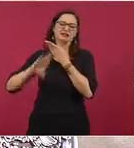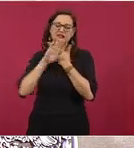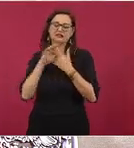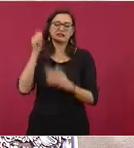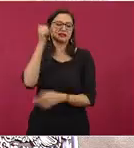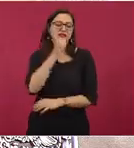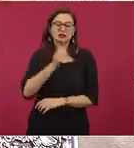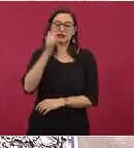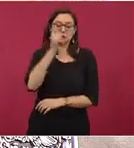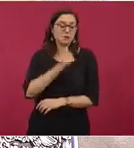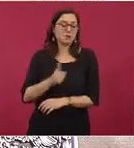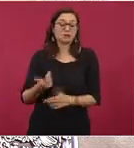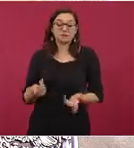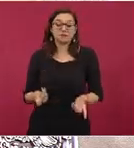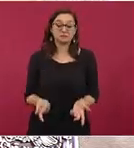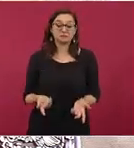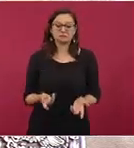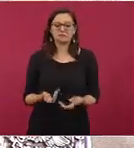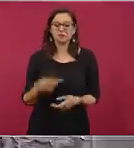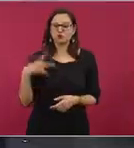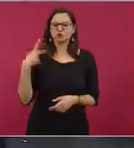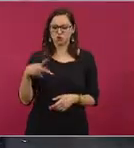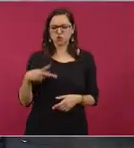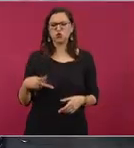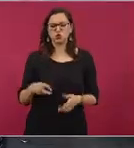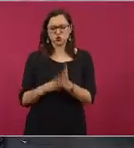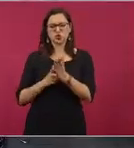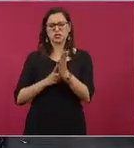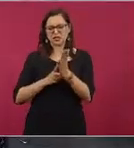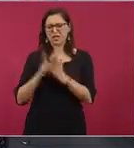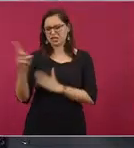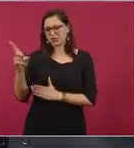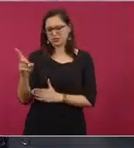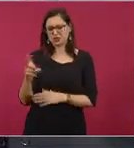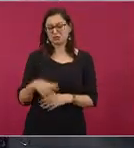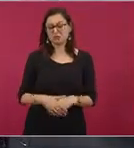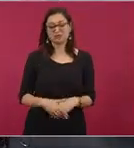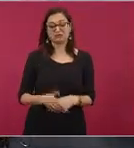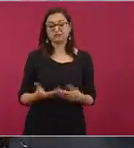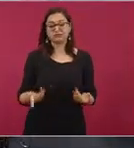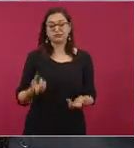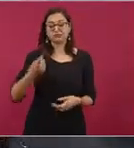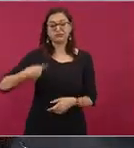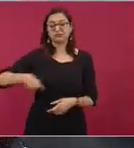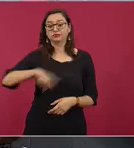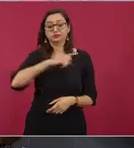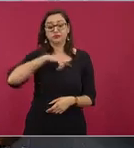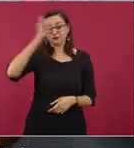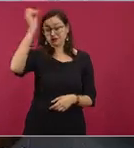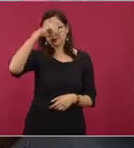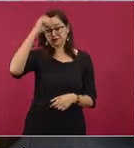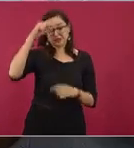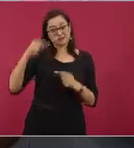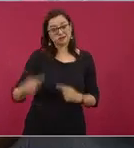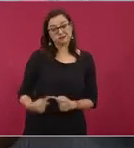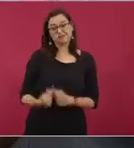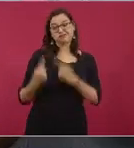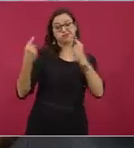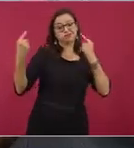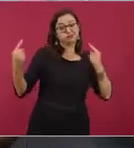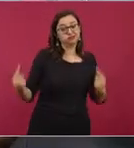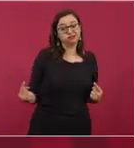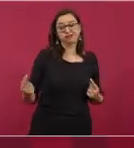y pues están en su derecho nosotros tenemos diferencias con este caricaturista